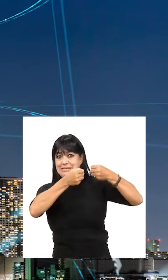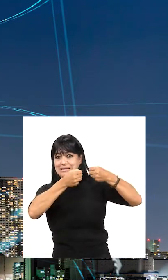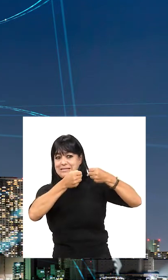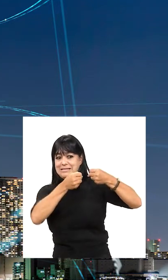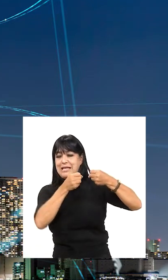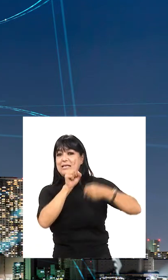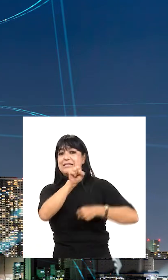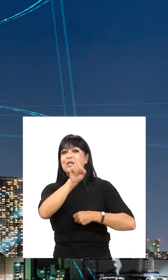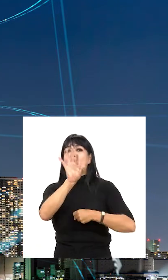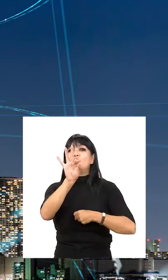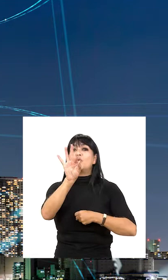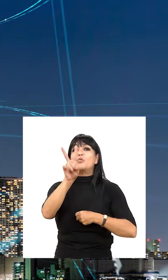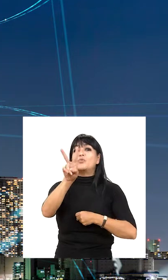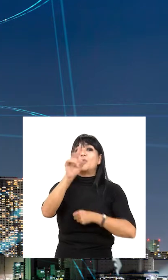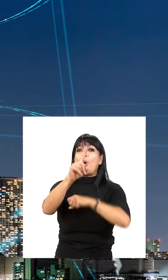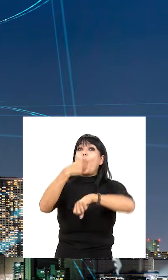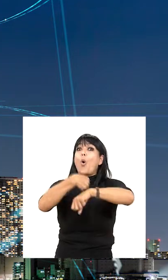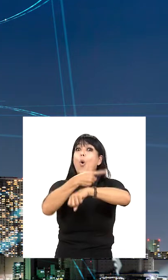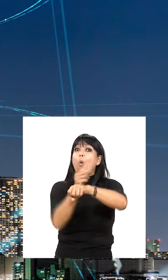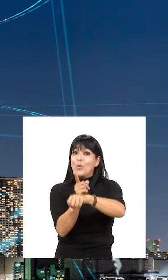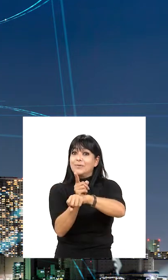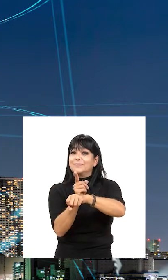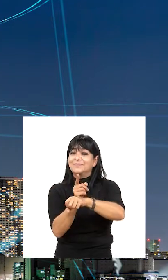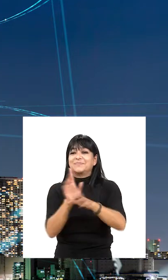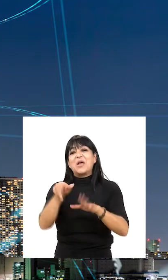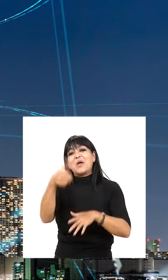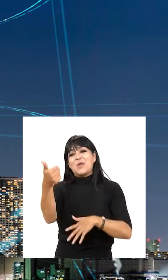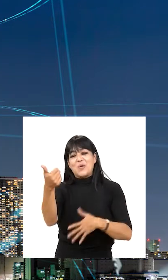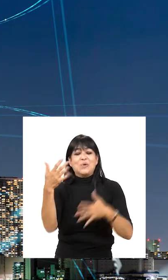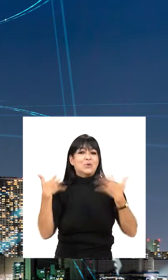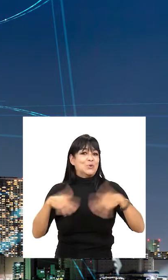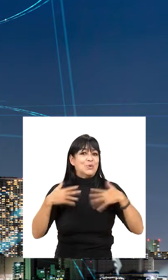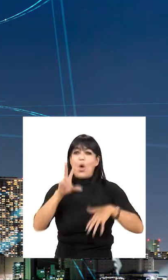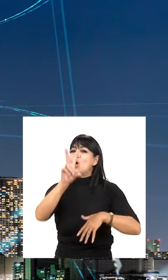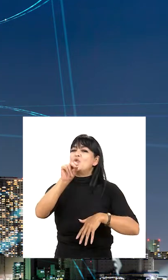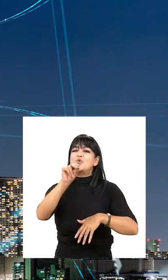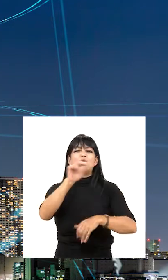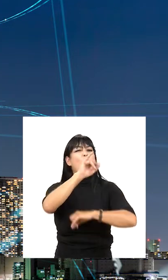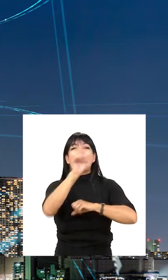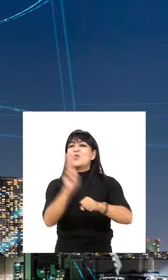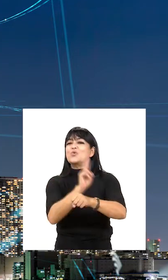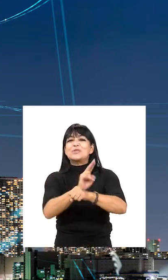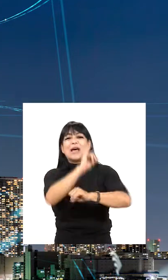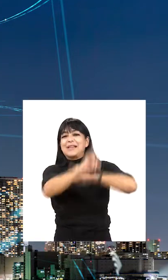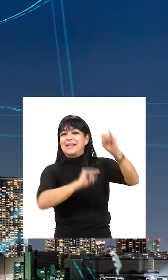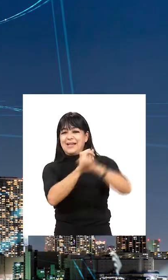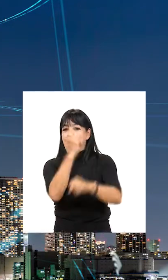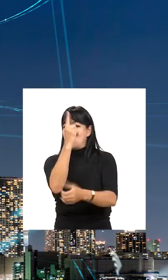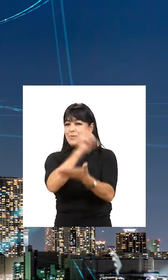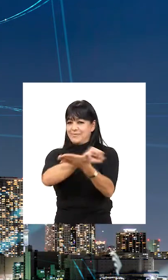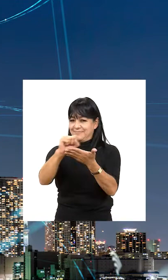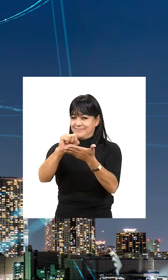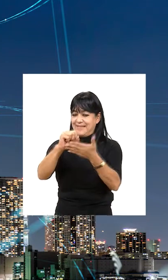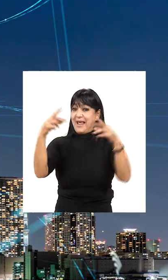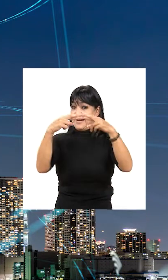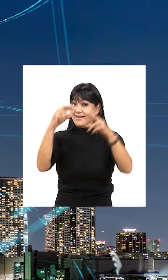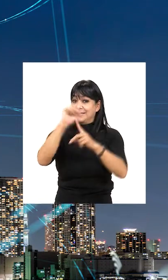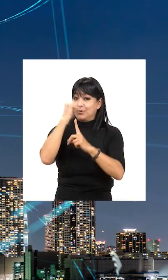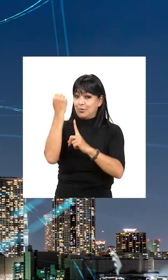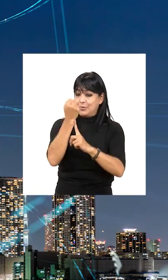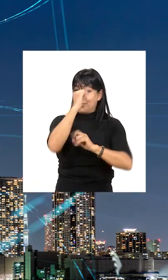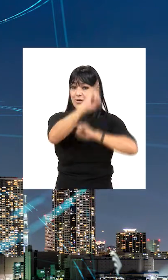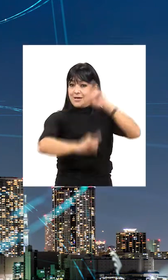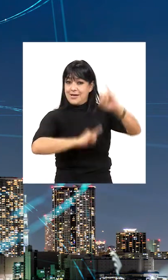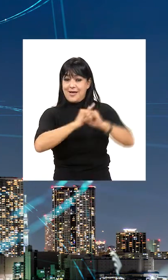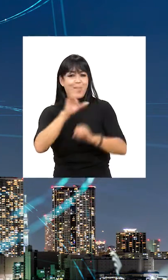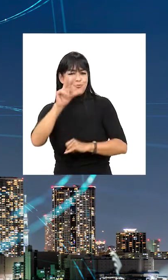obtuve al estar desconectado por 192 horas. El próximo reto será no usar Internet por una semana.